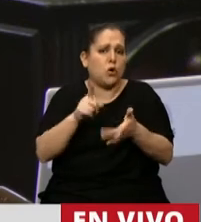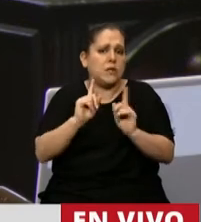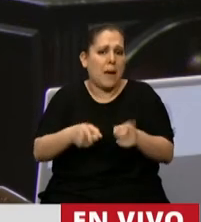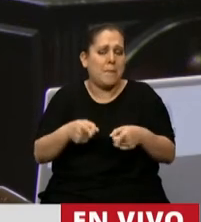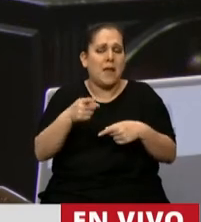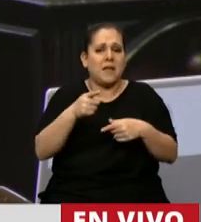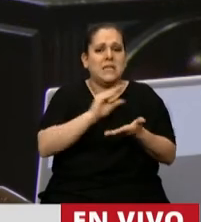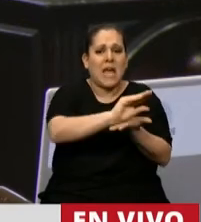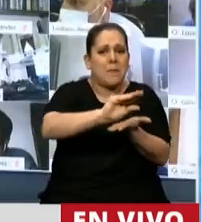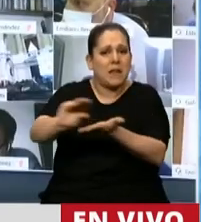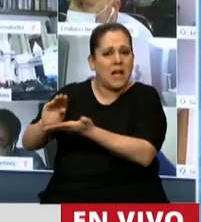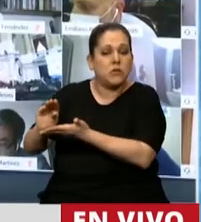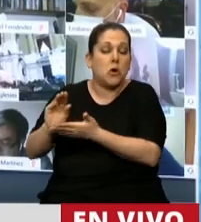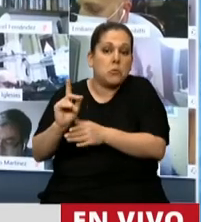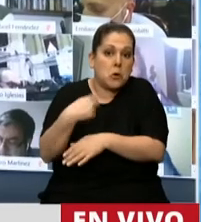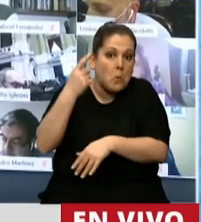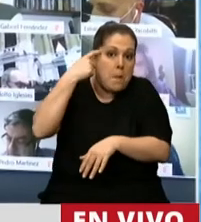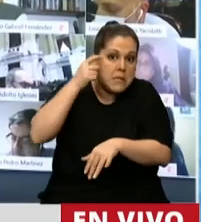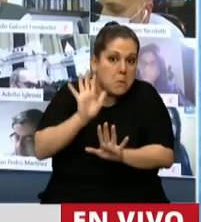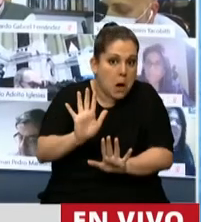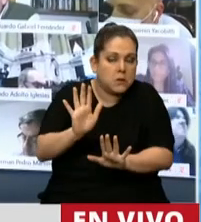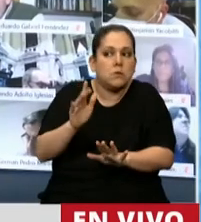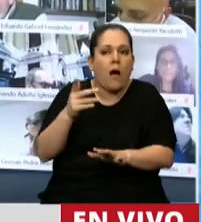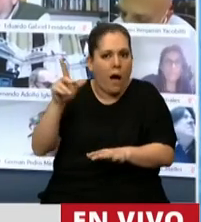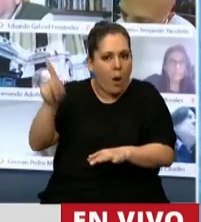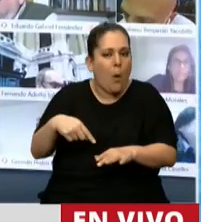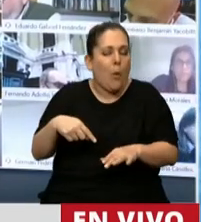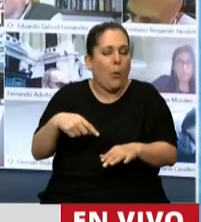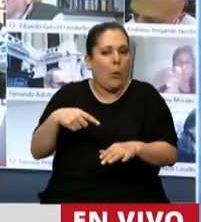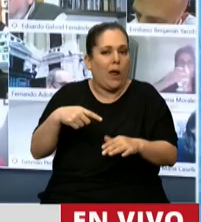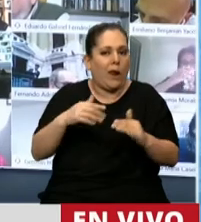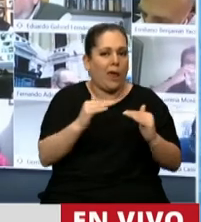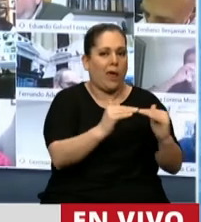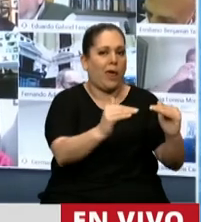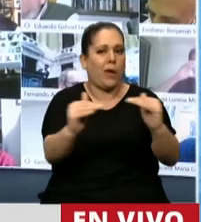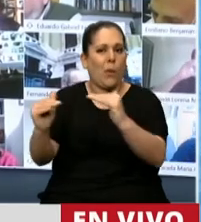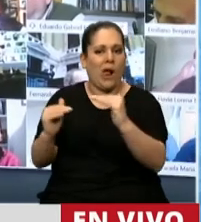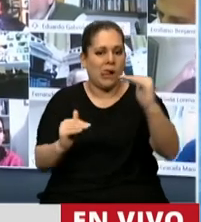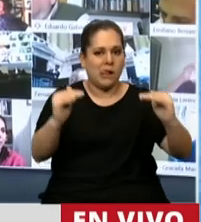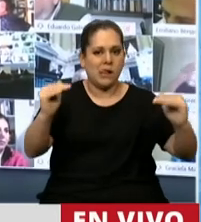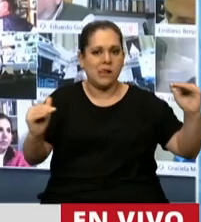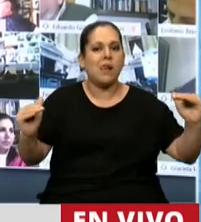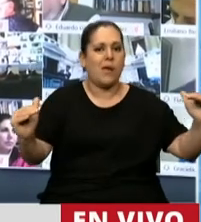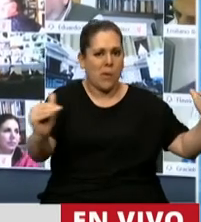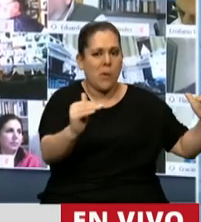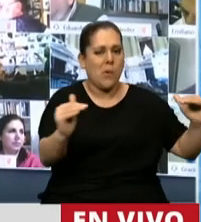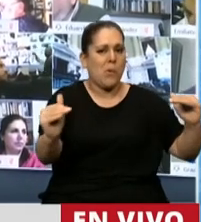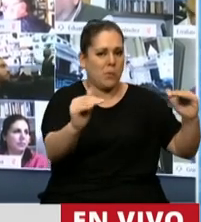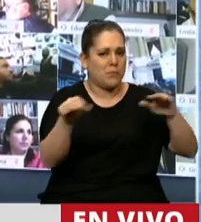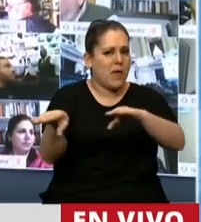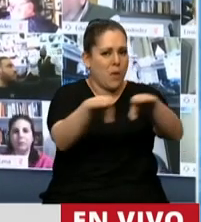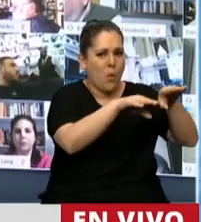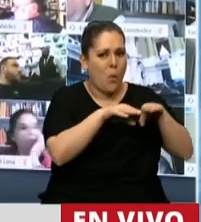si es como suponemos, va a poner más equidad distributiva y más incentivo al crecimiento de las pequeñas y medianas empresas,